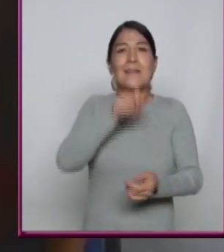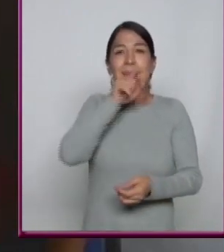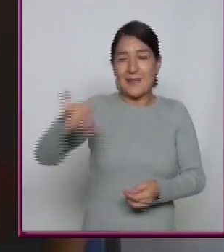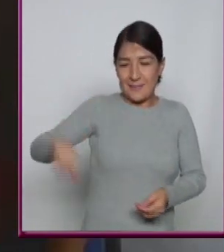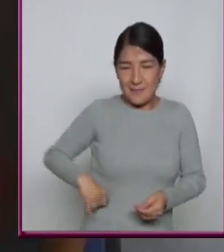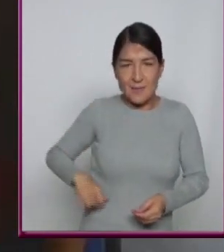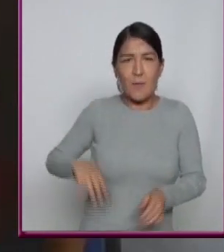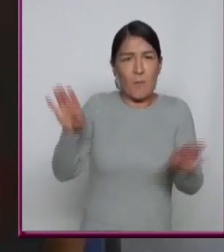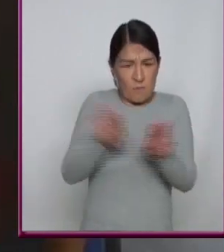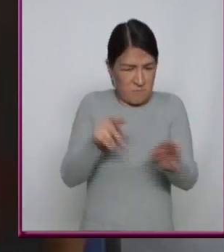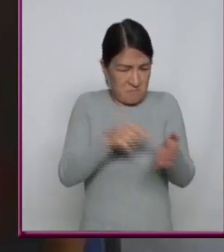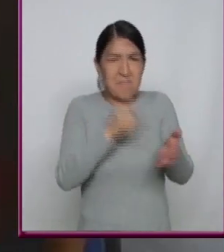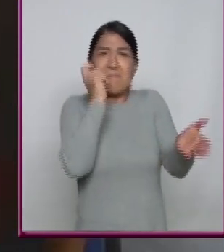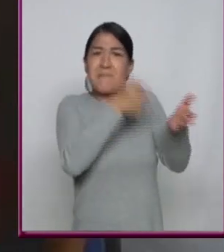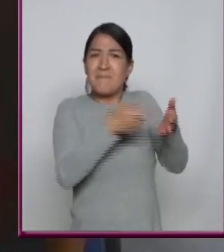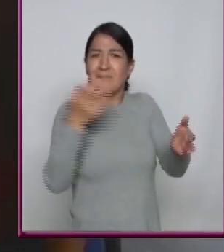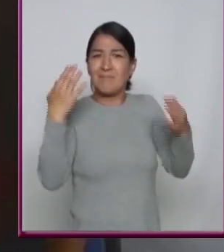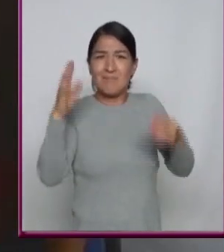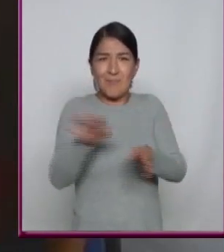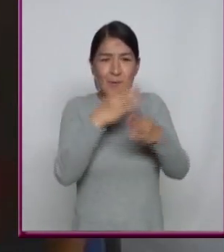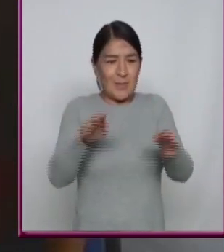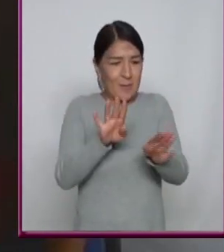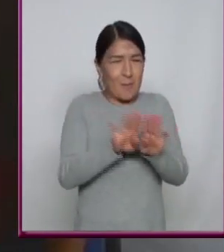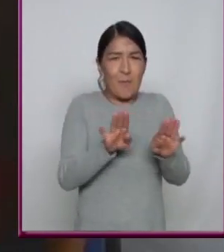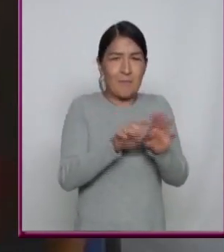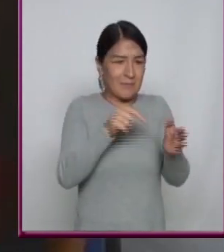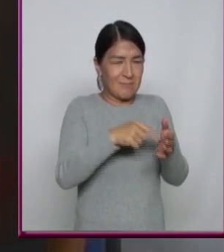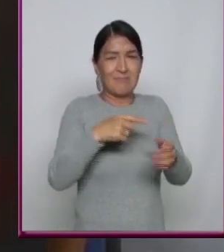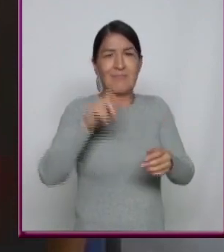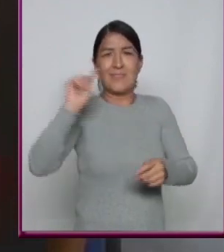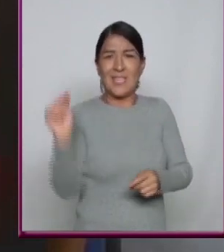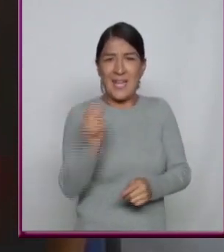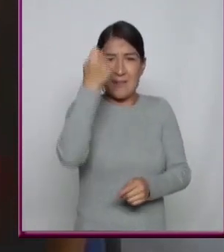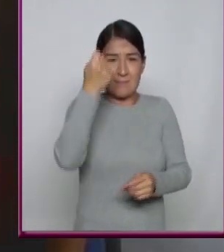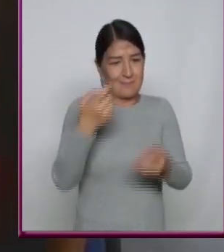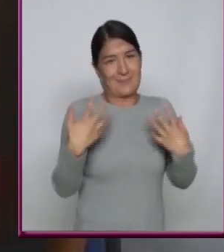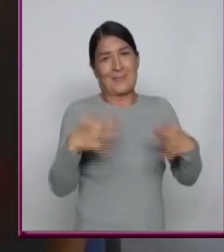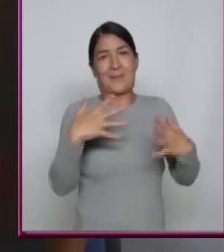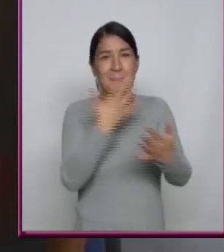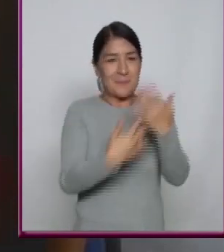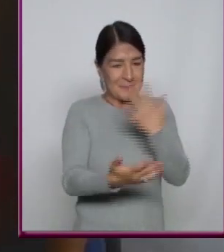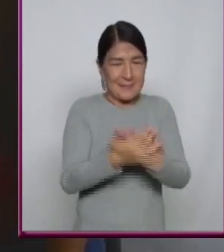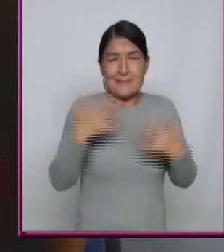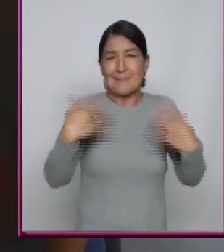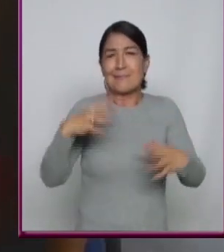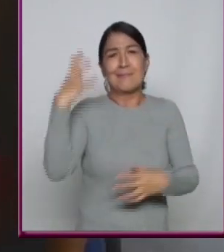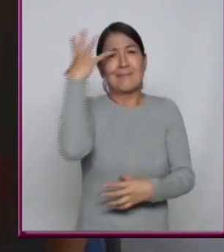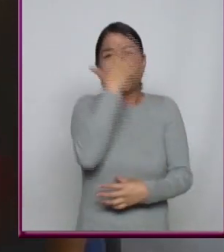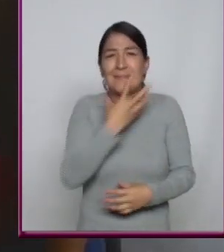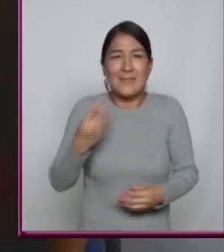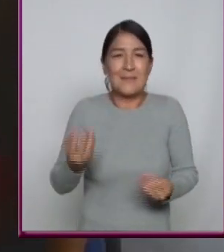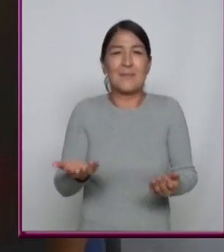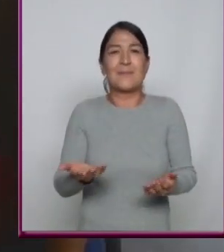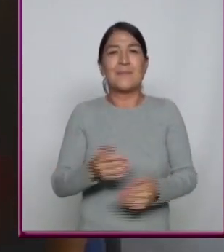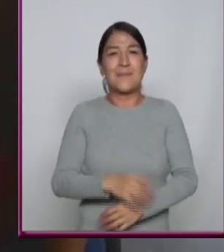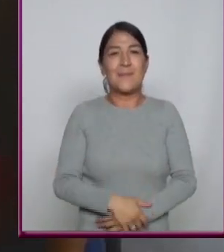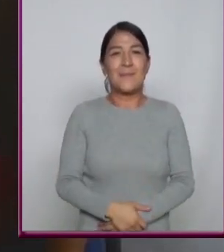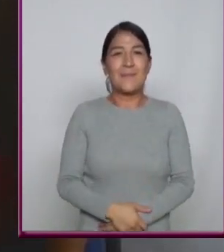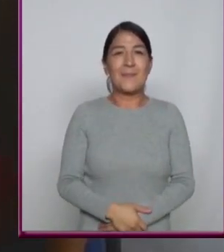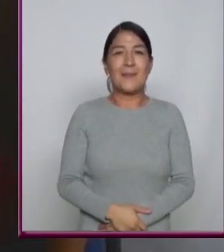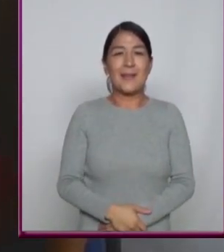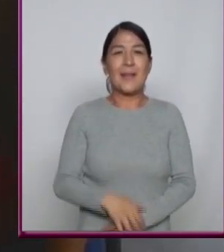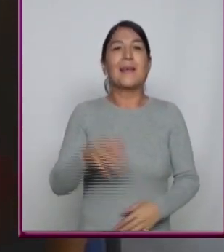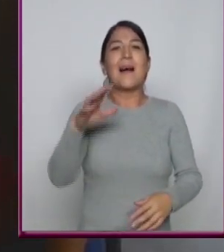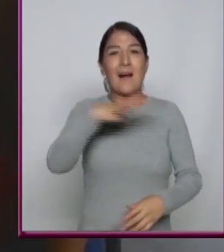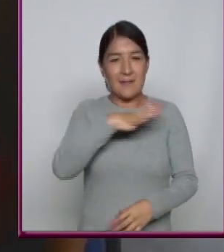interesen Por la manera En que funciona Toda la tecnología Que tienen En sus manos Que es fascinante Y que